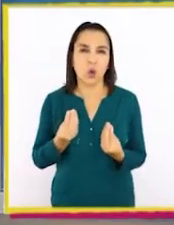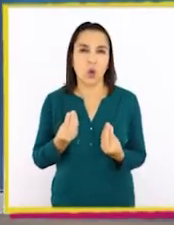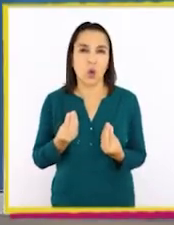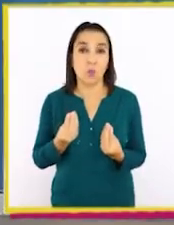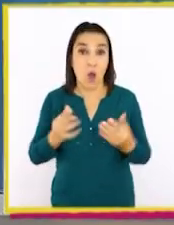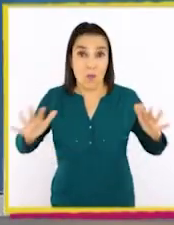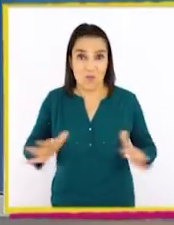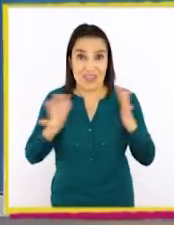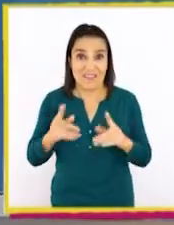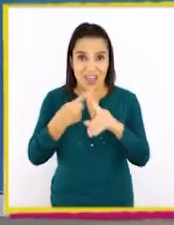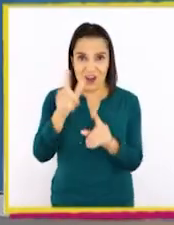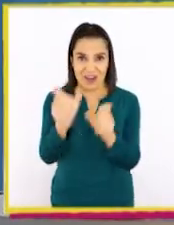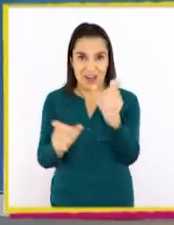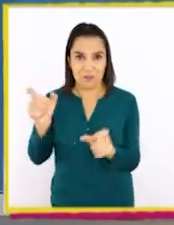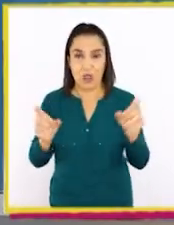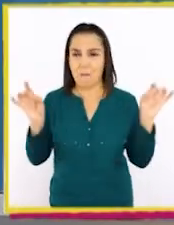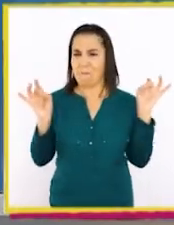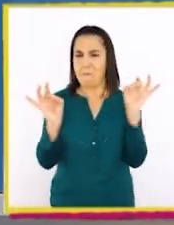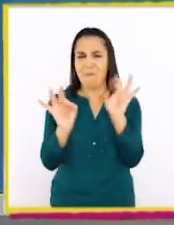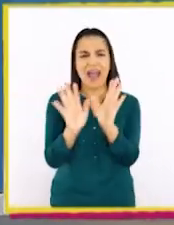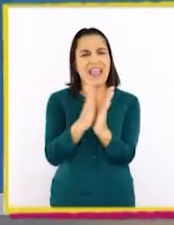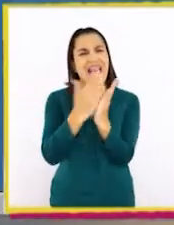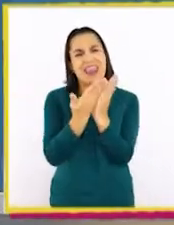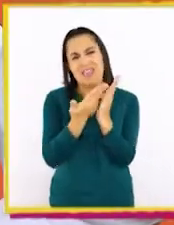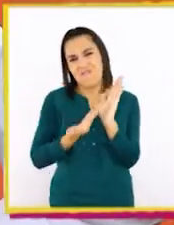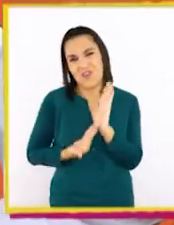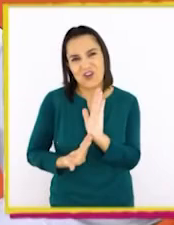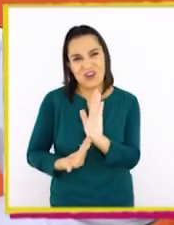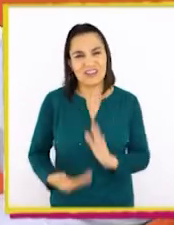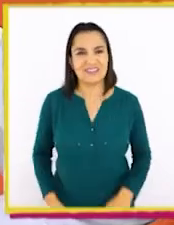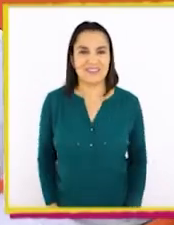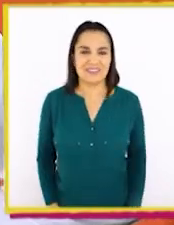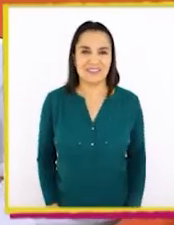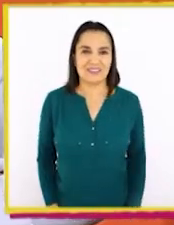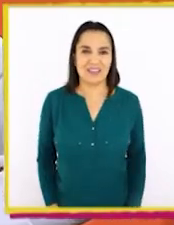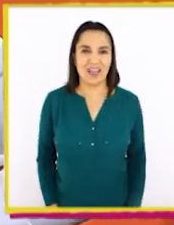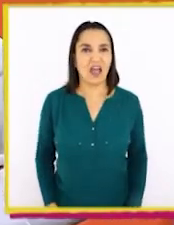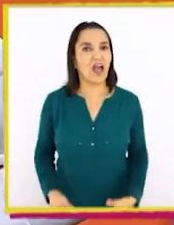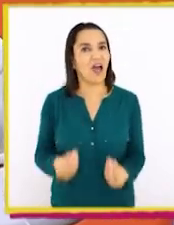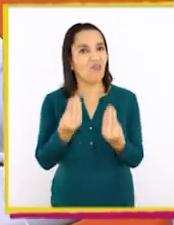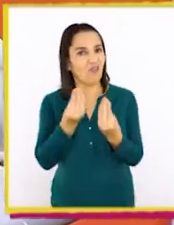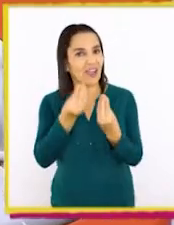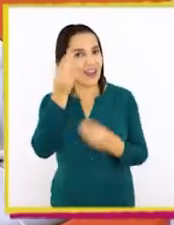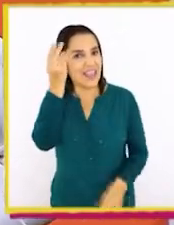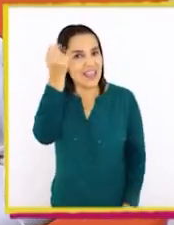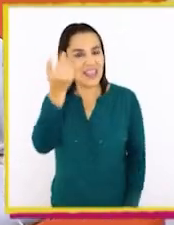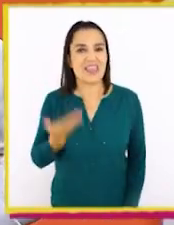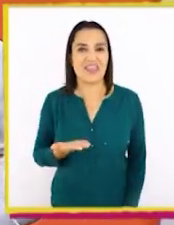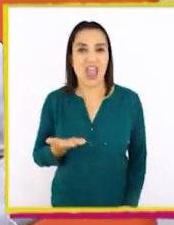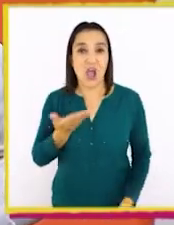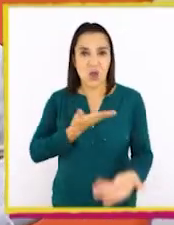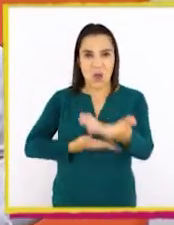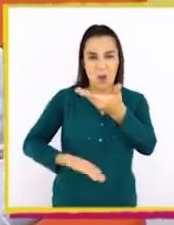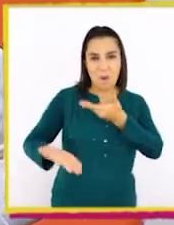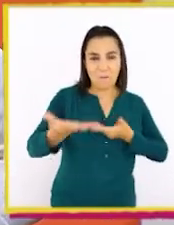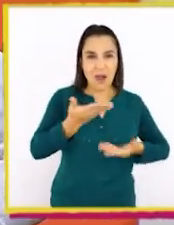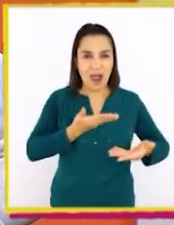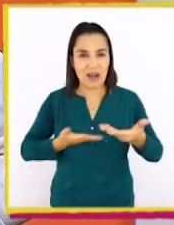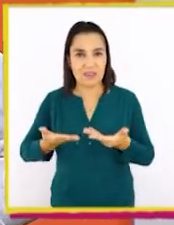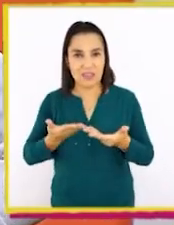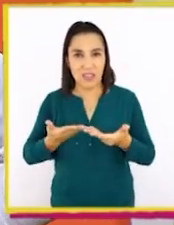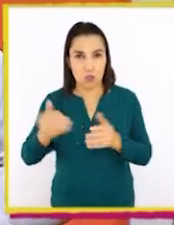entusiasmar a otros con la magia de los libros? ¡Qué buena idea! Compartiendo,